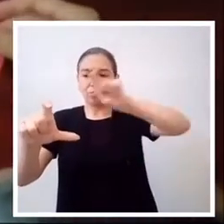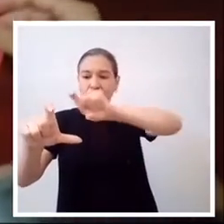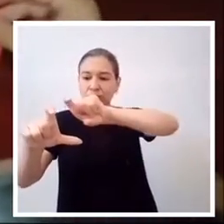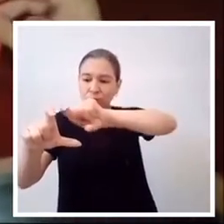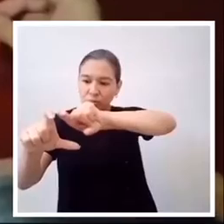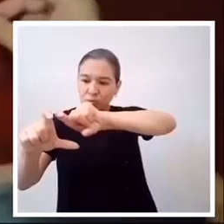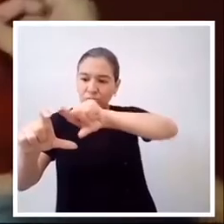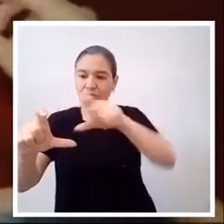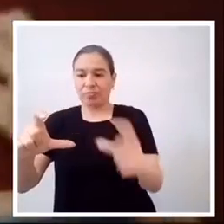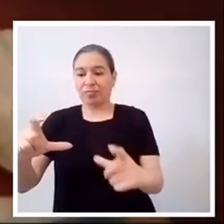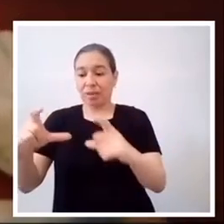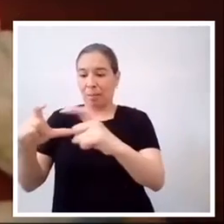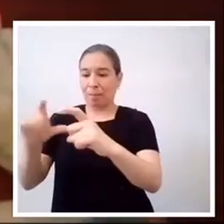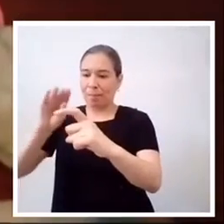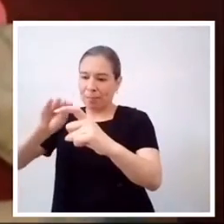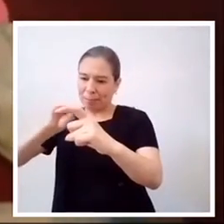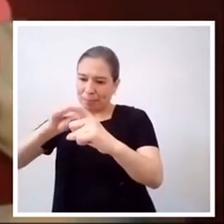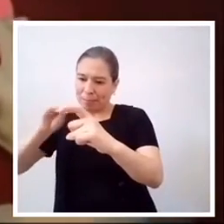que se ilustra.